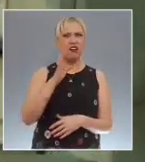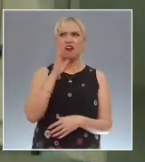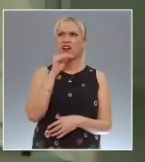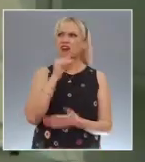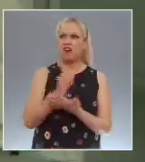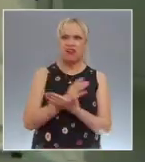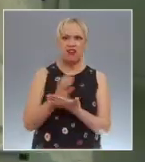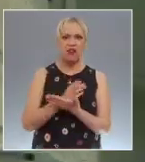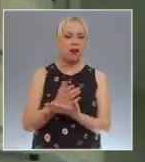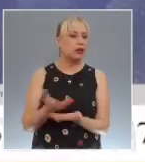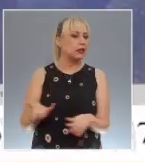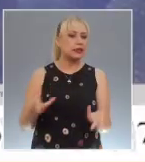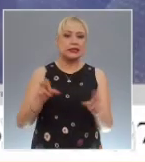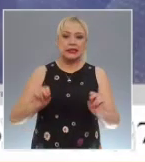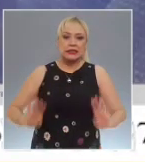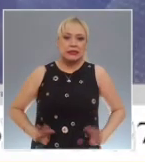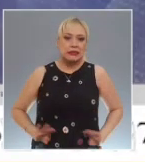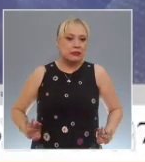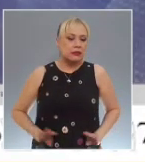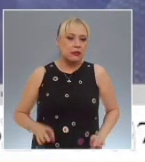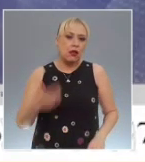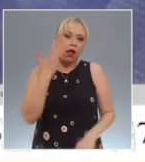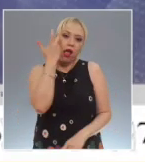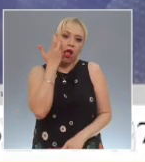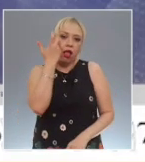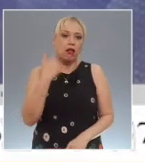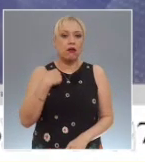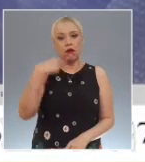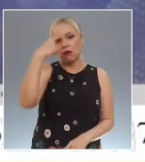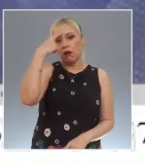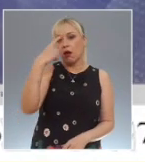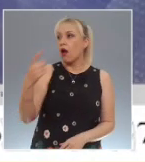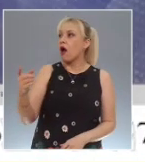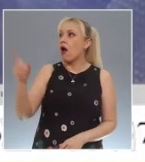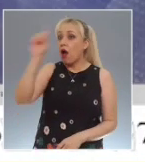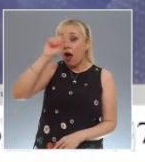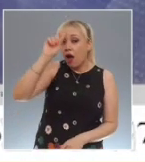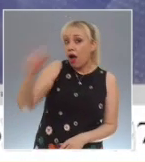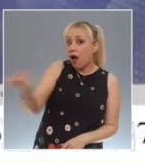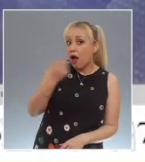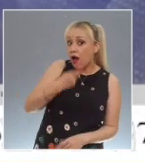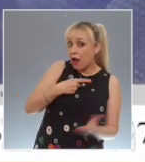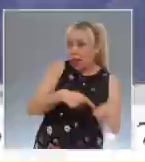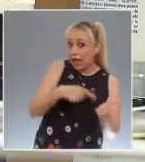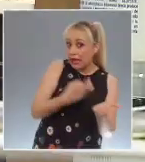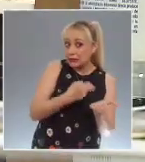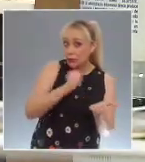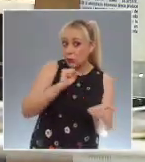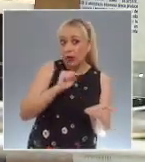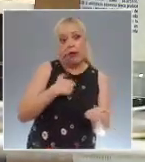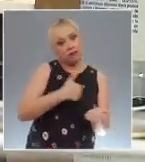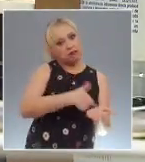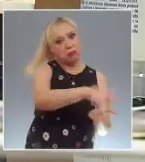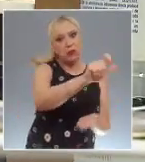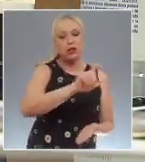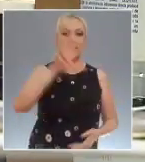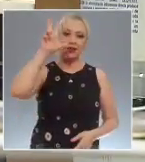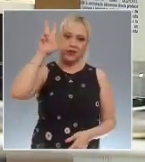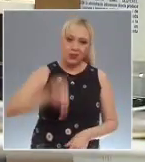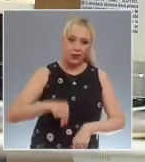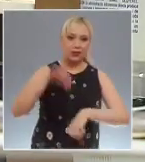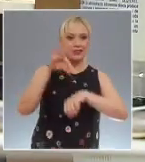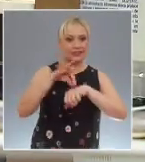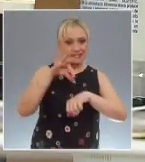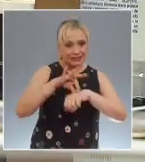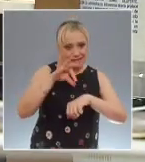pública de la humanidad. En un seminario sobre el tema organizado por el Instituto Nacional de Salud Pública, especialistas alertaron que de no